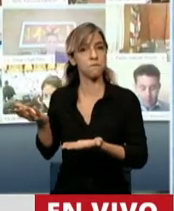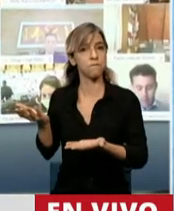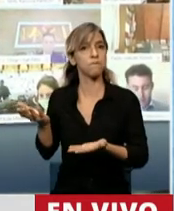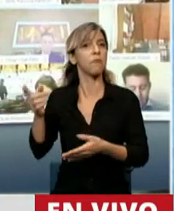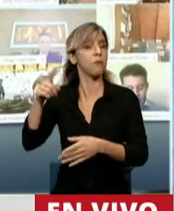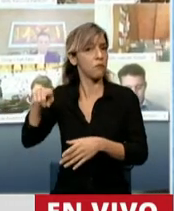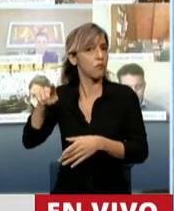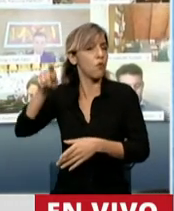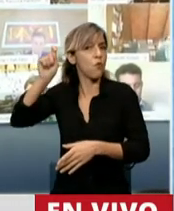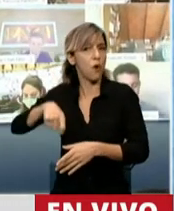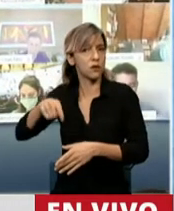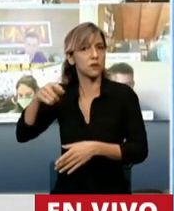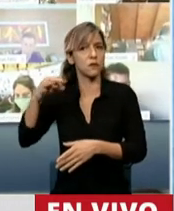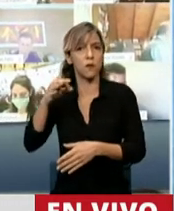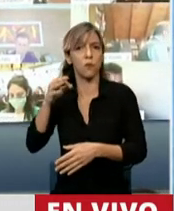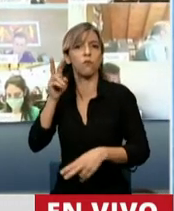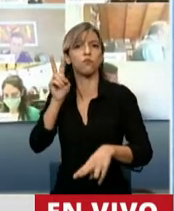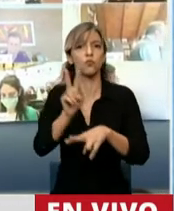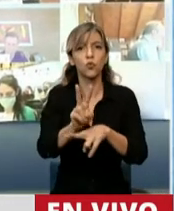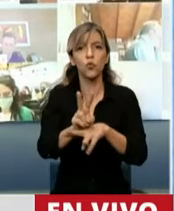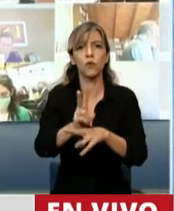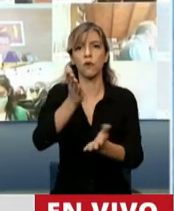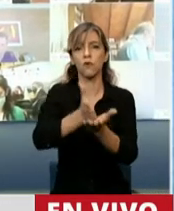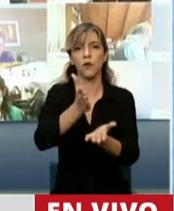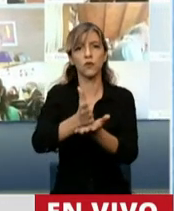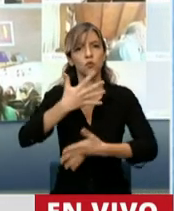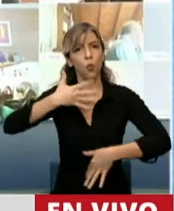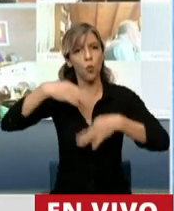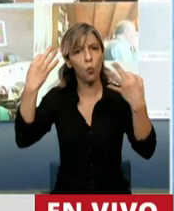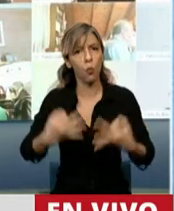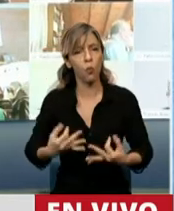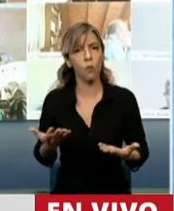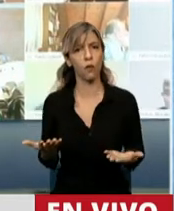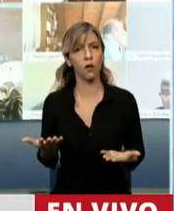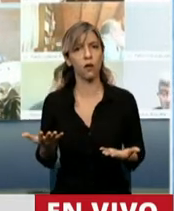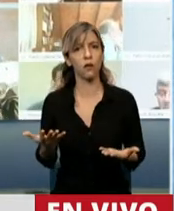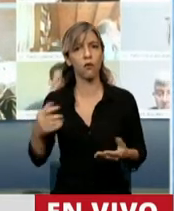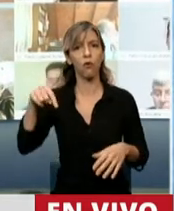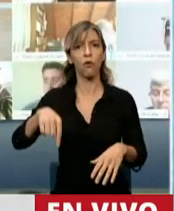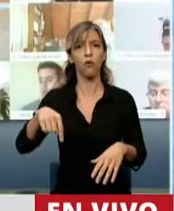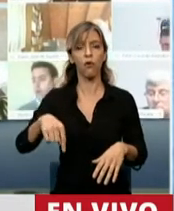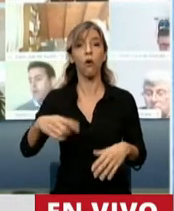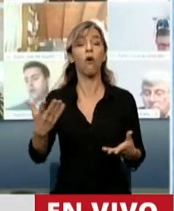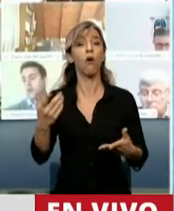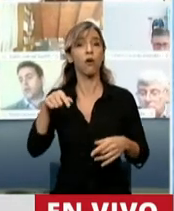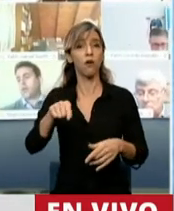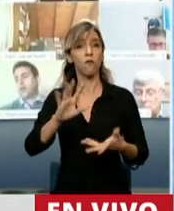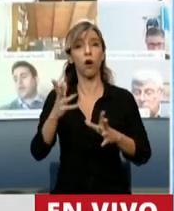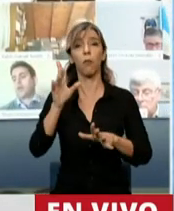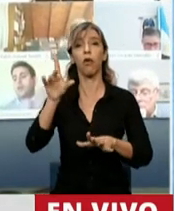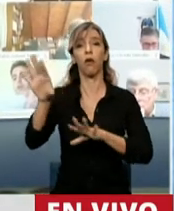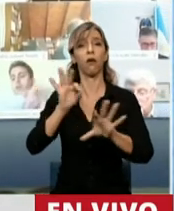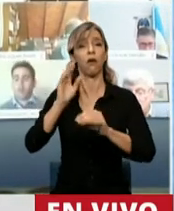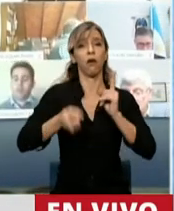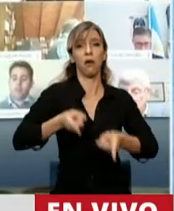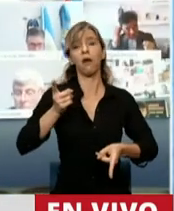Hoy esa discrecionalidad ha vuelto a manos del gobernador, más allá que intenten